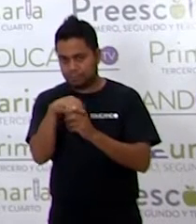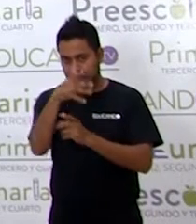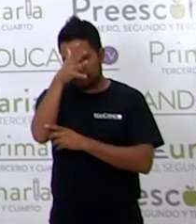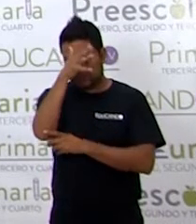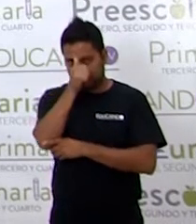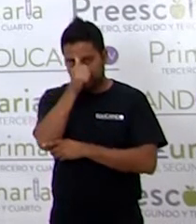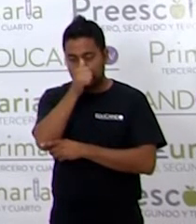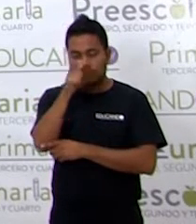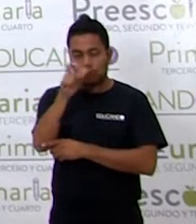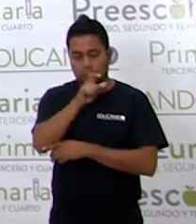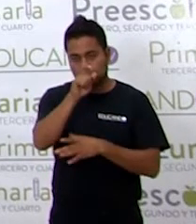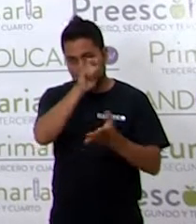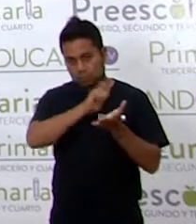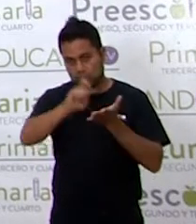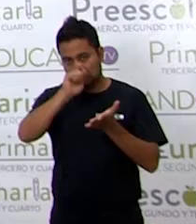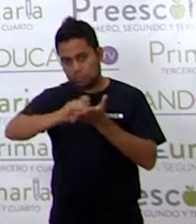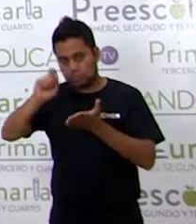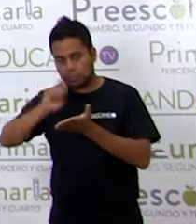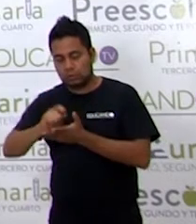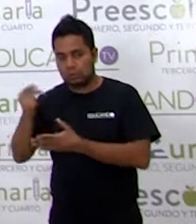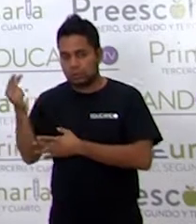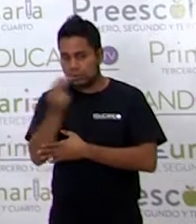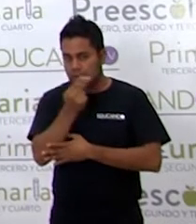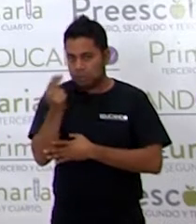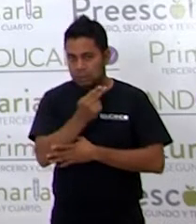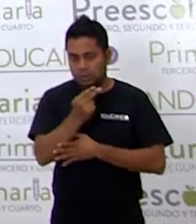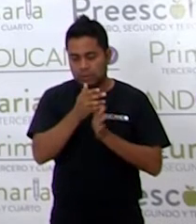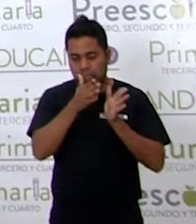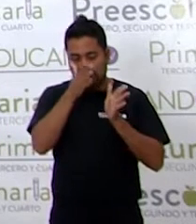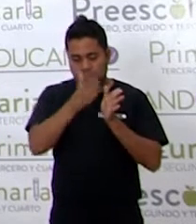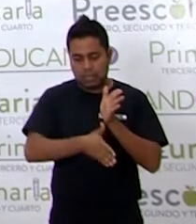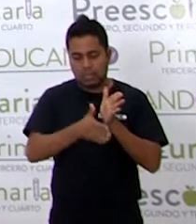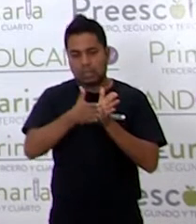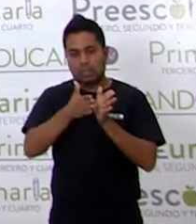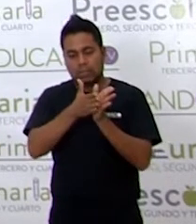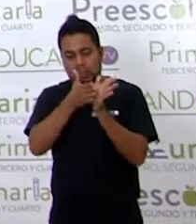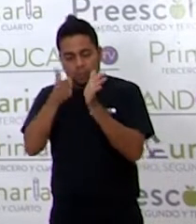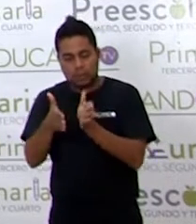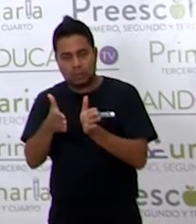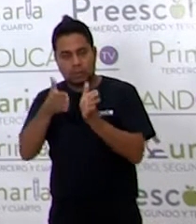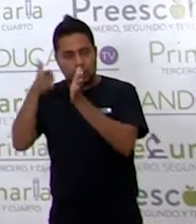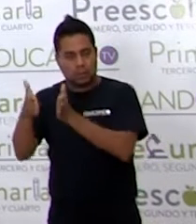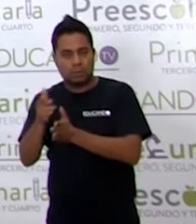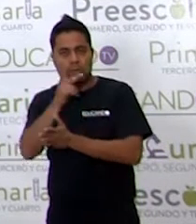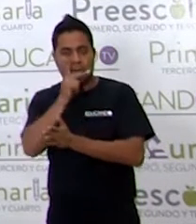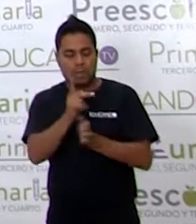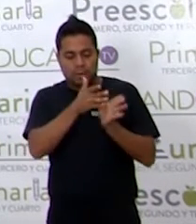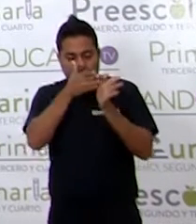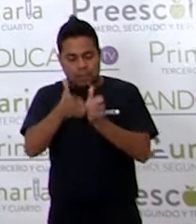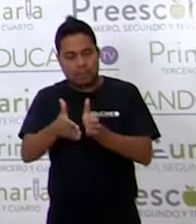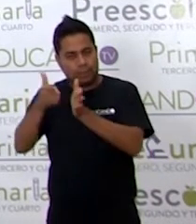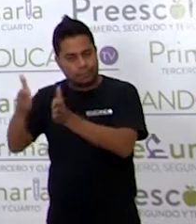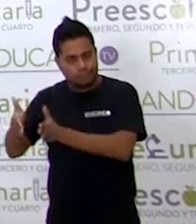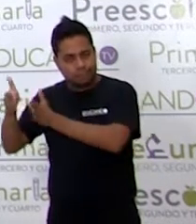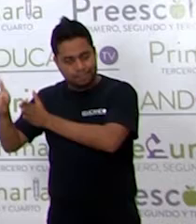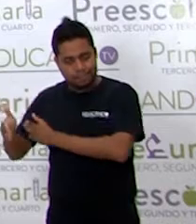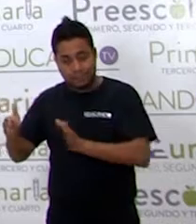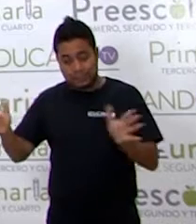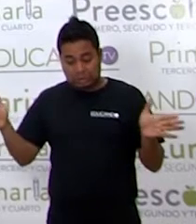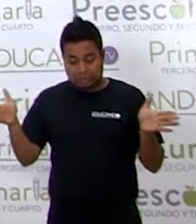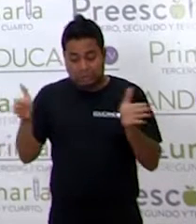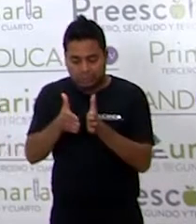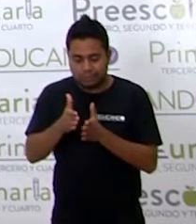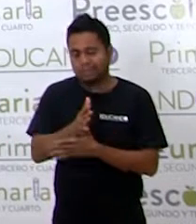cuando Escribes Necesita Llevar Un espacio Entre Cada una De estas Palabras